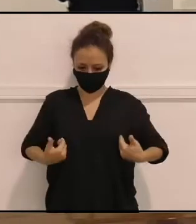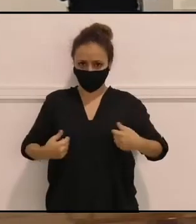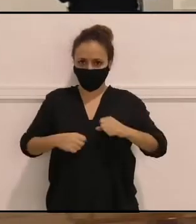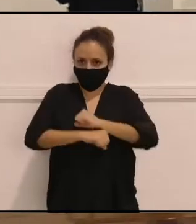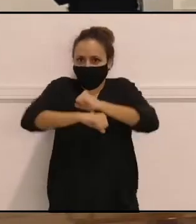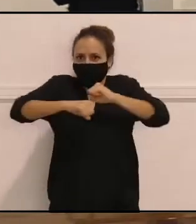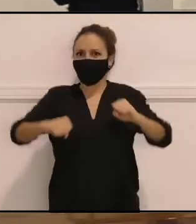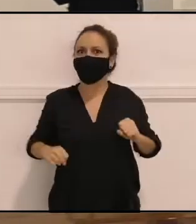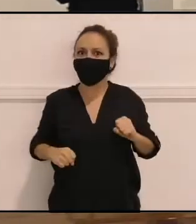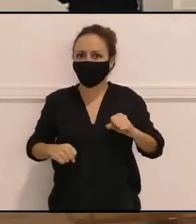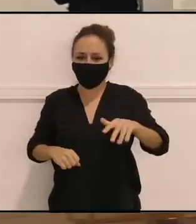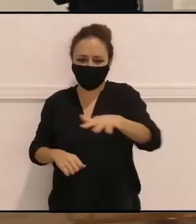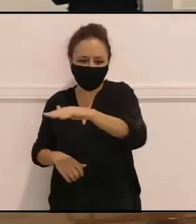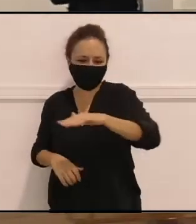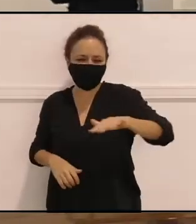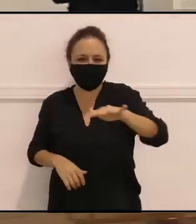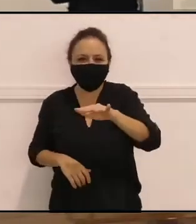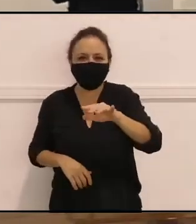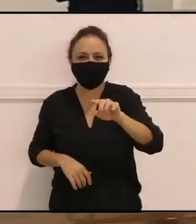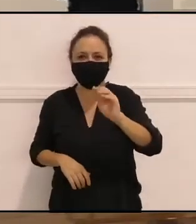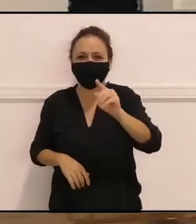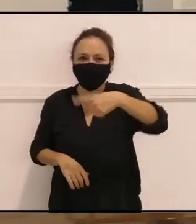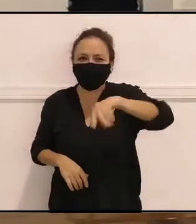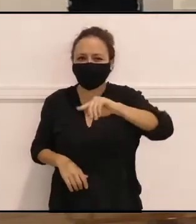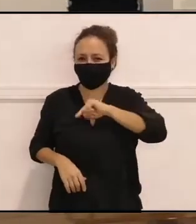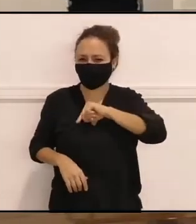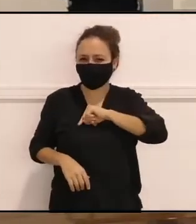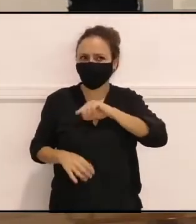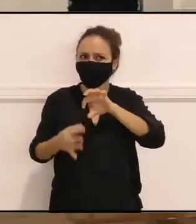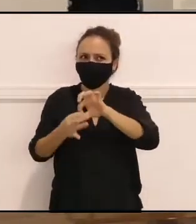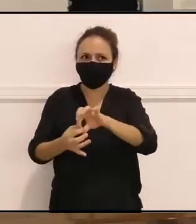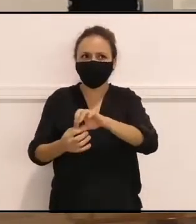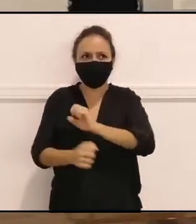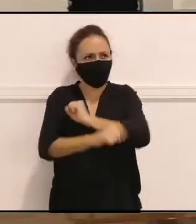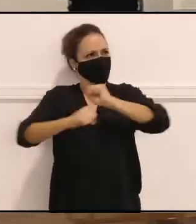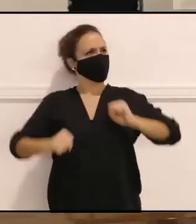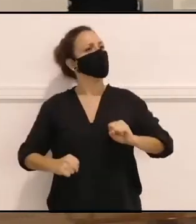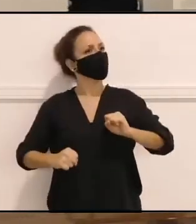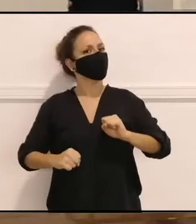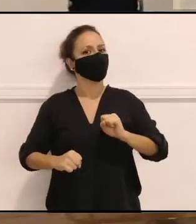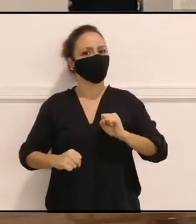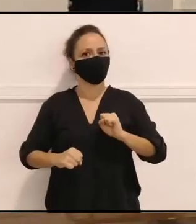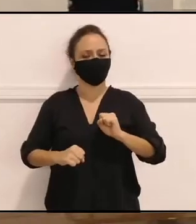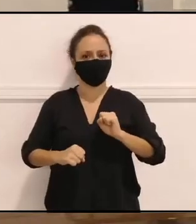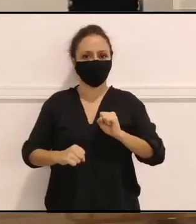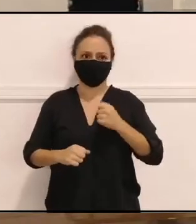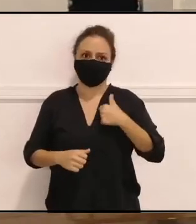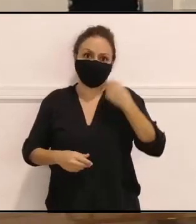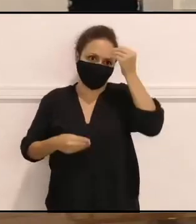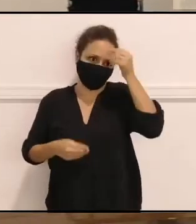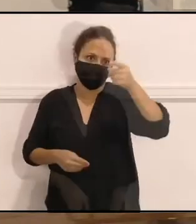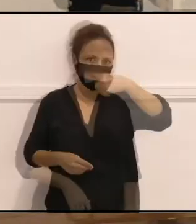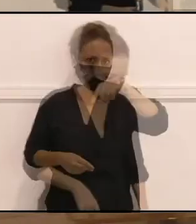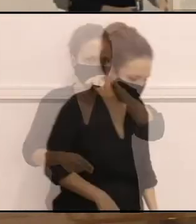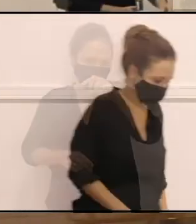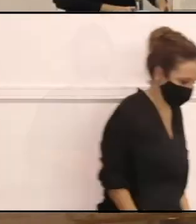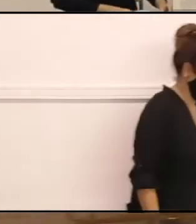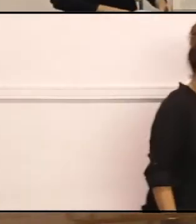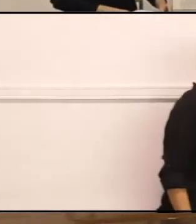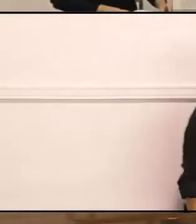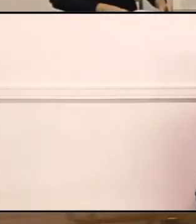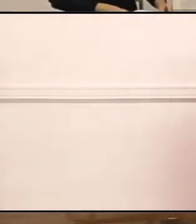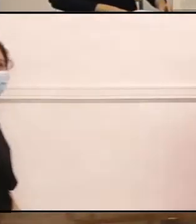Ustedes se han sentido más florecer y han intentado, me imagino, pues buscarlos, ¿no? Repetirlos.